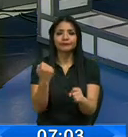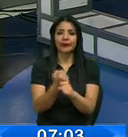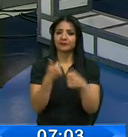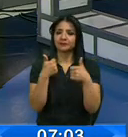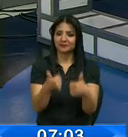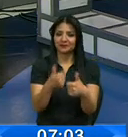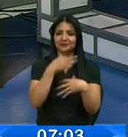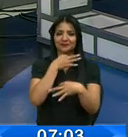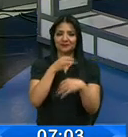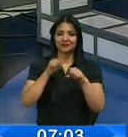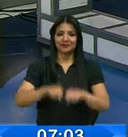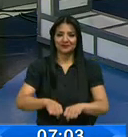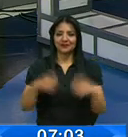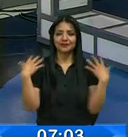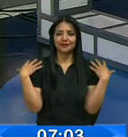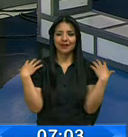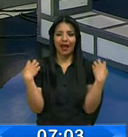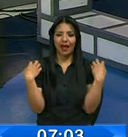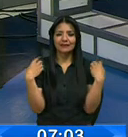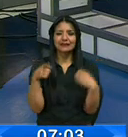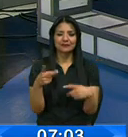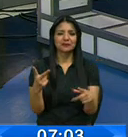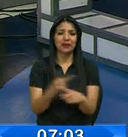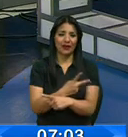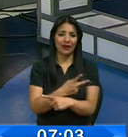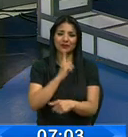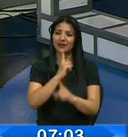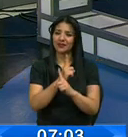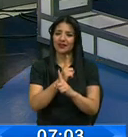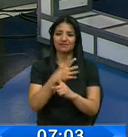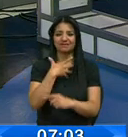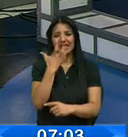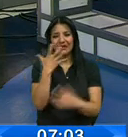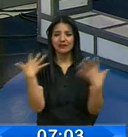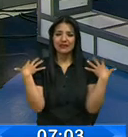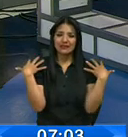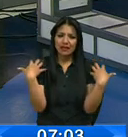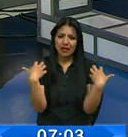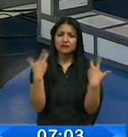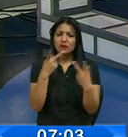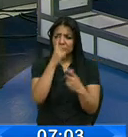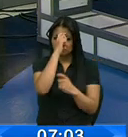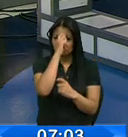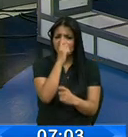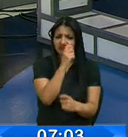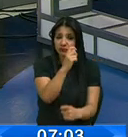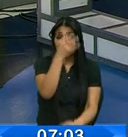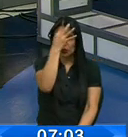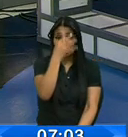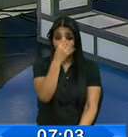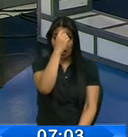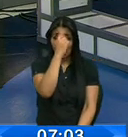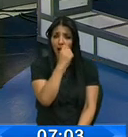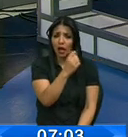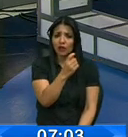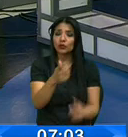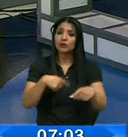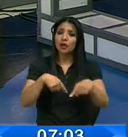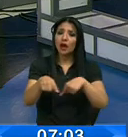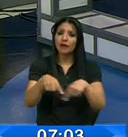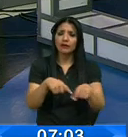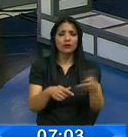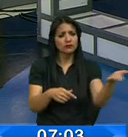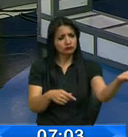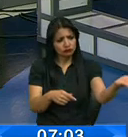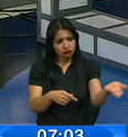gusto. Sobre todo el estrés. Exactamente, que lo que nos estresa a todo el mundo. Sí, y sea cordial, sea importante, sea cordial en el tráfico, qué